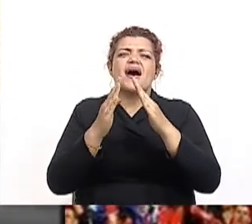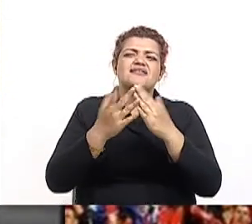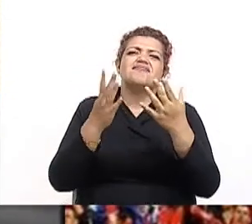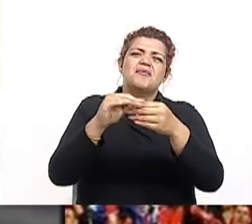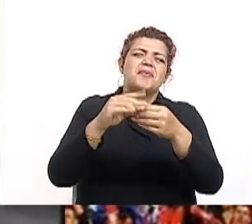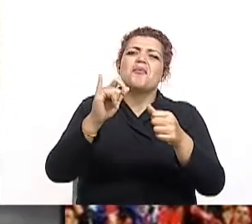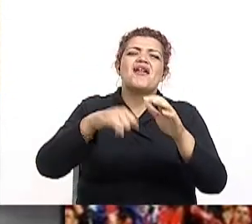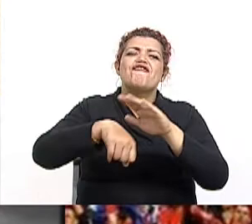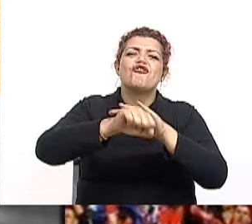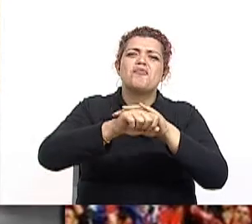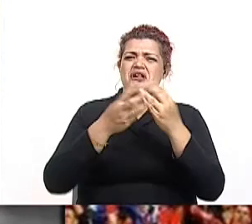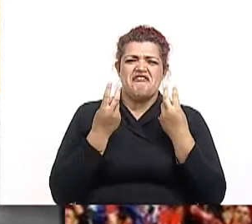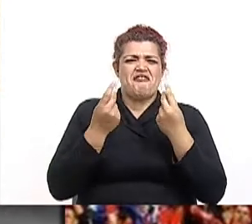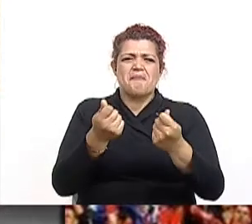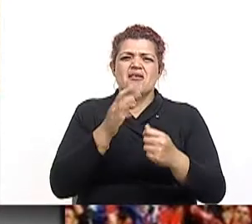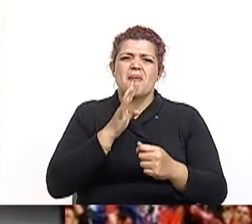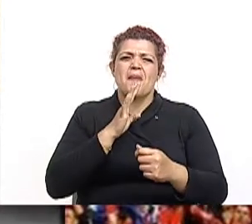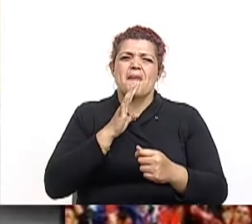forma divertida de aprender.